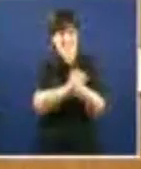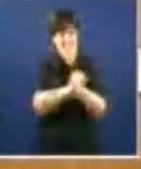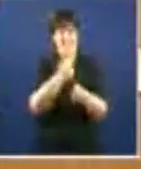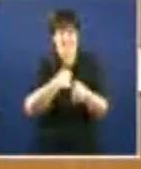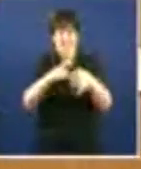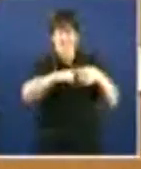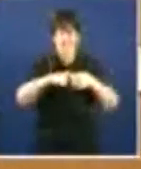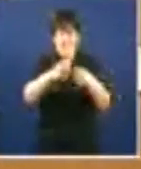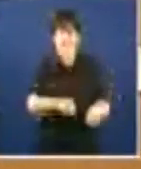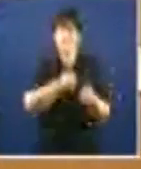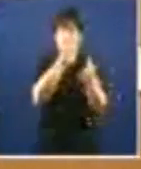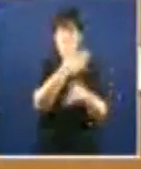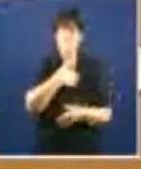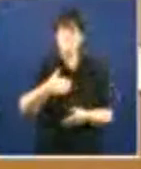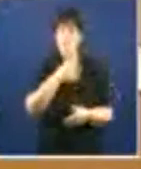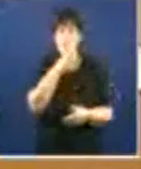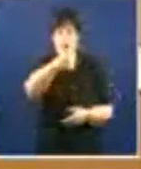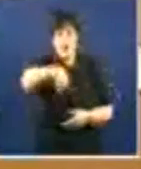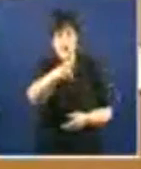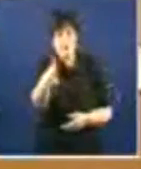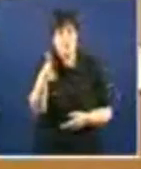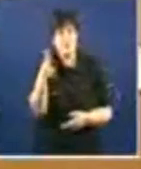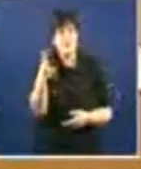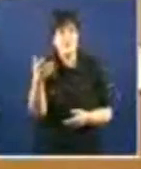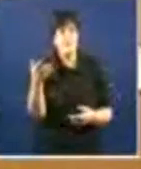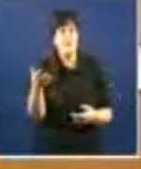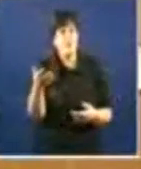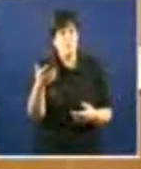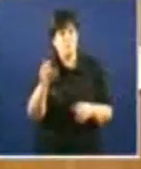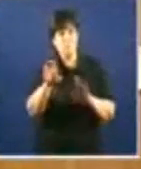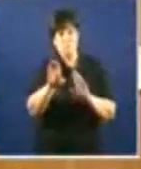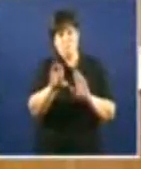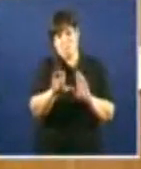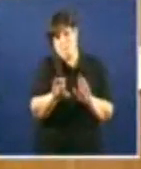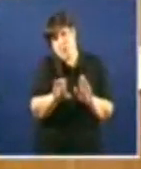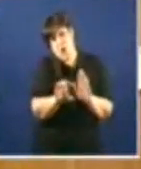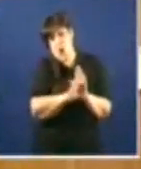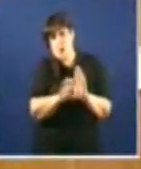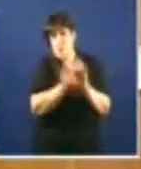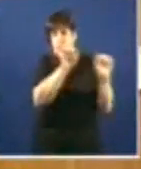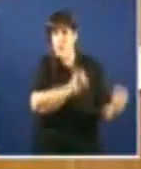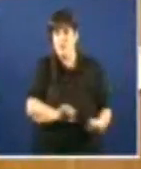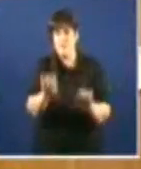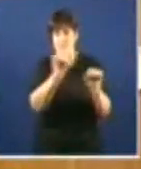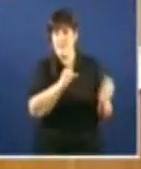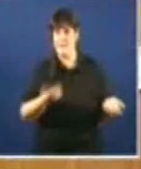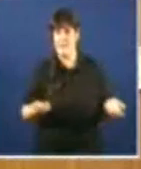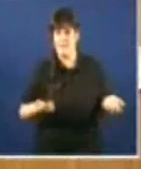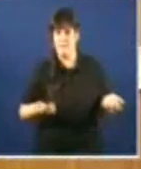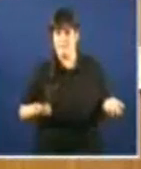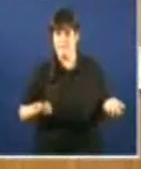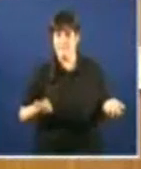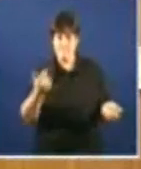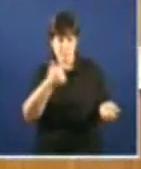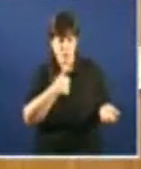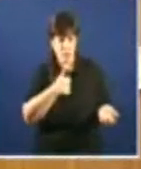por defender un dereito constitucional que é o dereito a vivenda. Nunco oñezo moi polo miudo a razóns